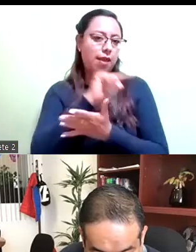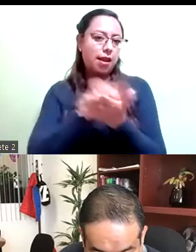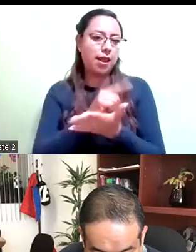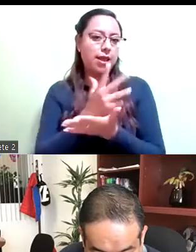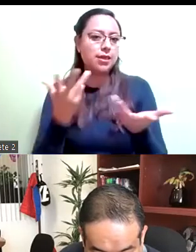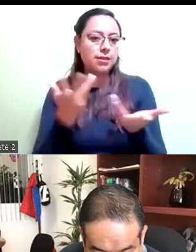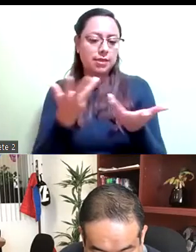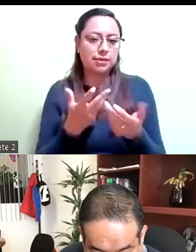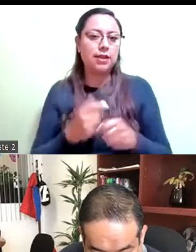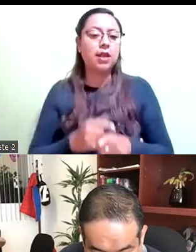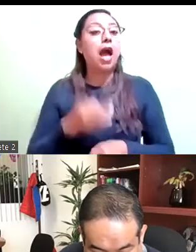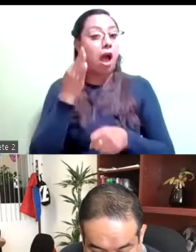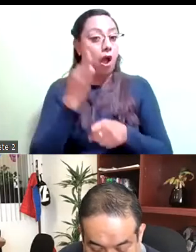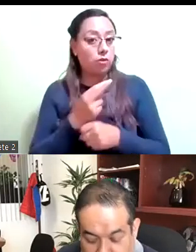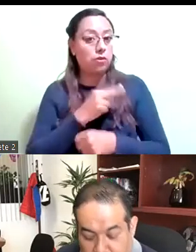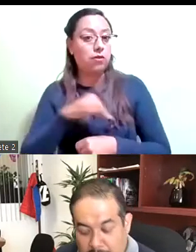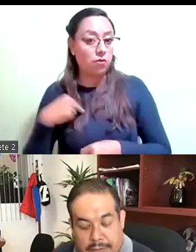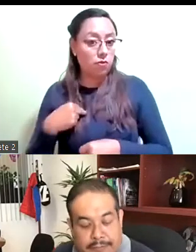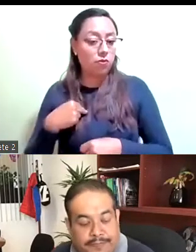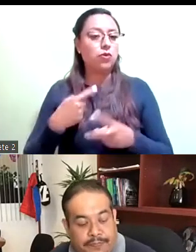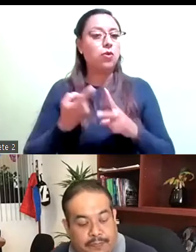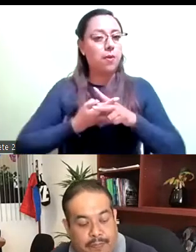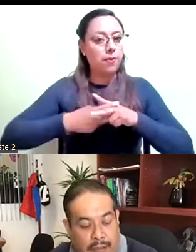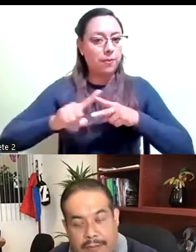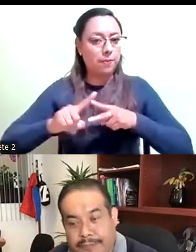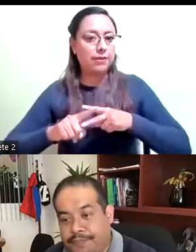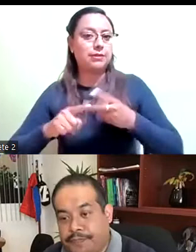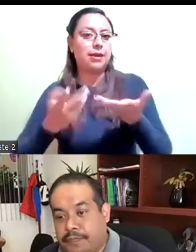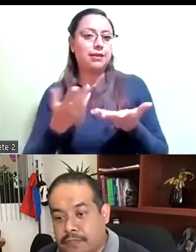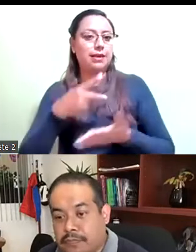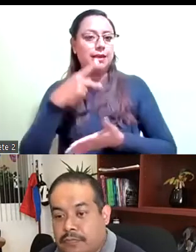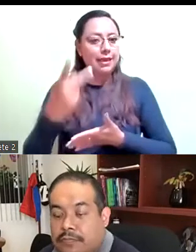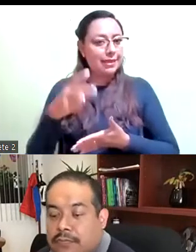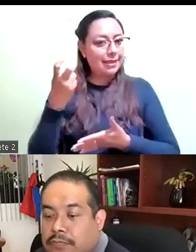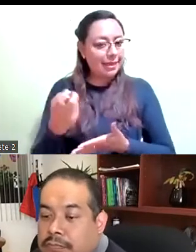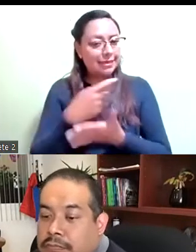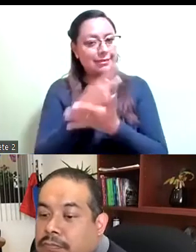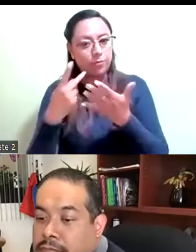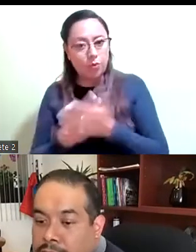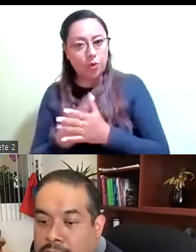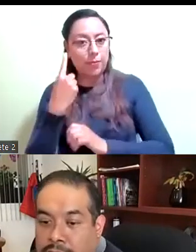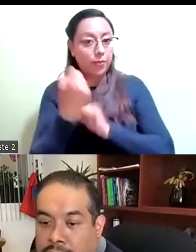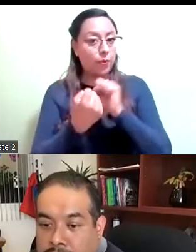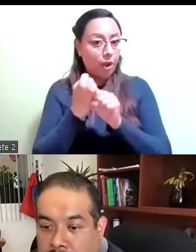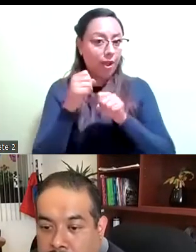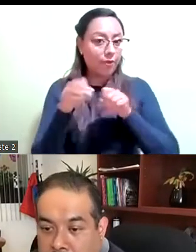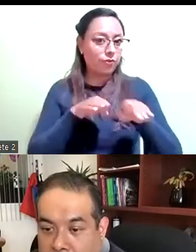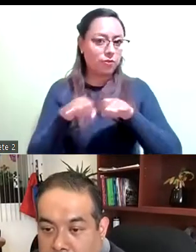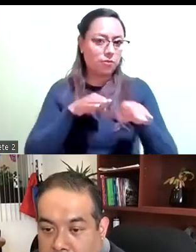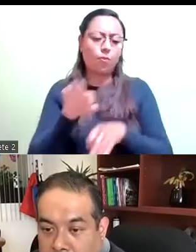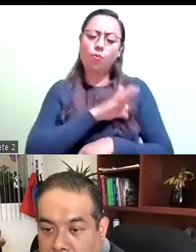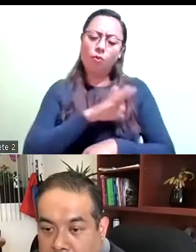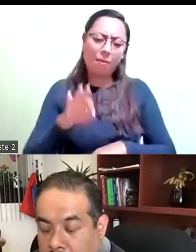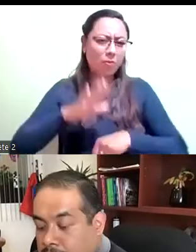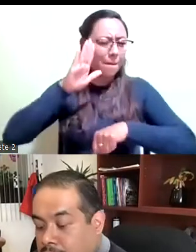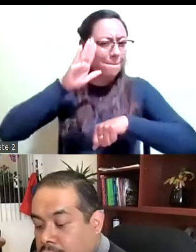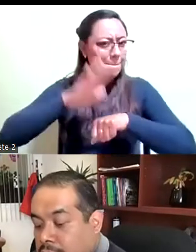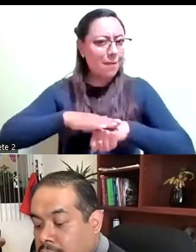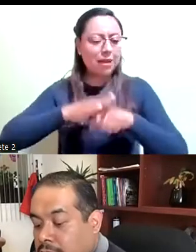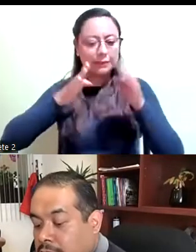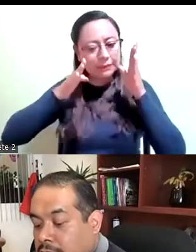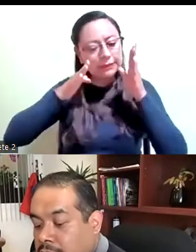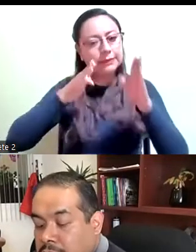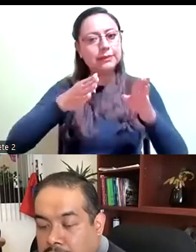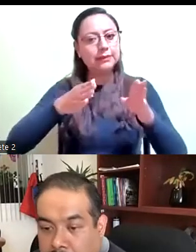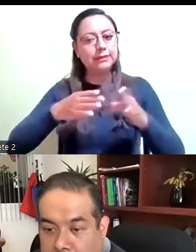a empezar y que estamos hablando de este plan anual, que pongamos un especial énfasis en las iniciativas que no